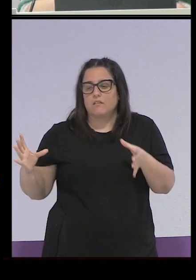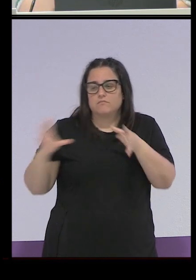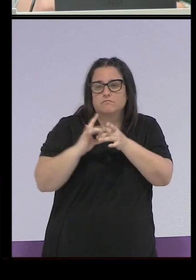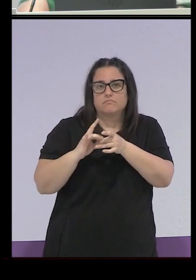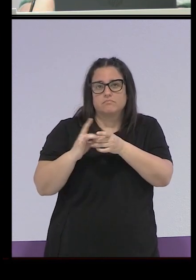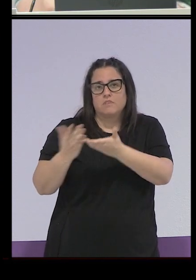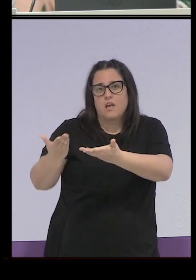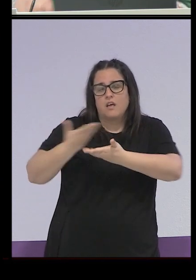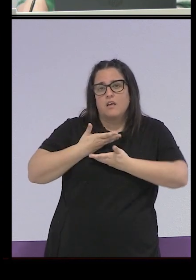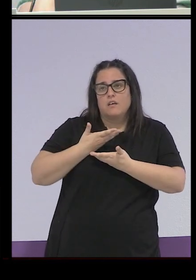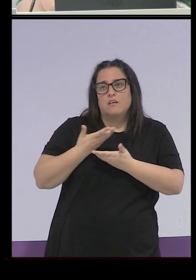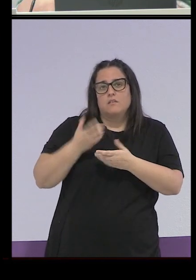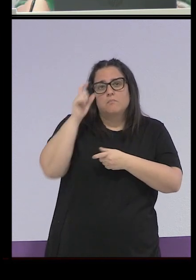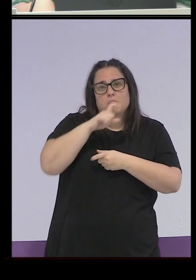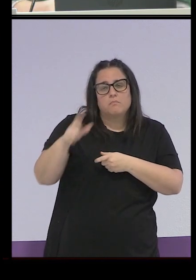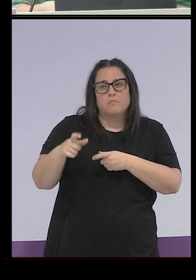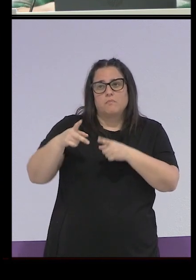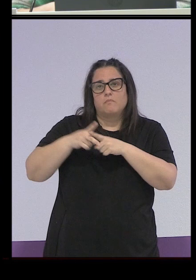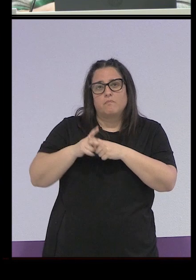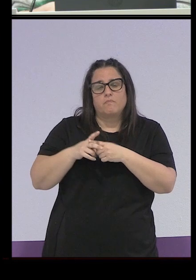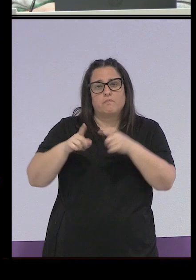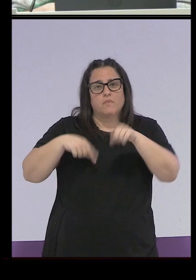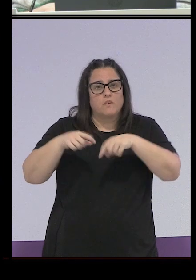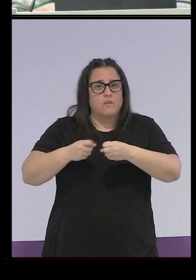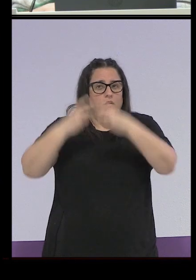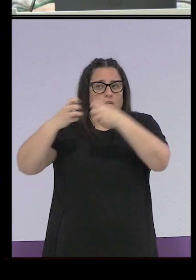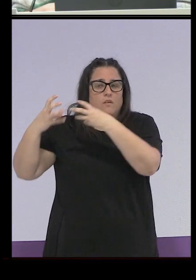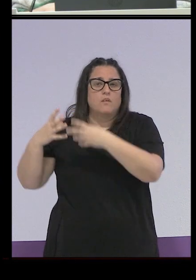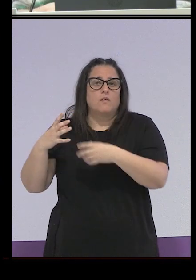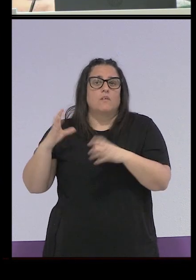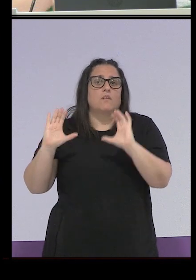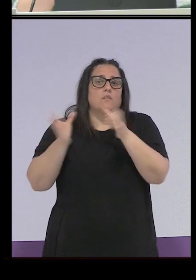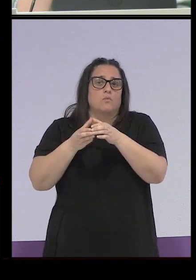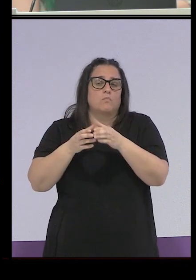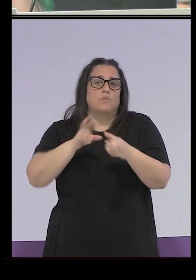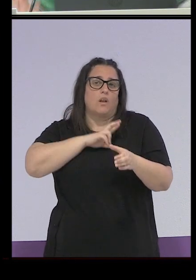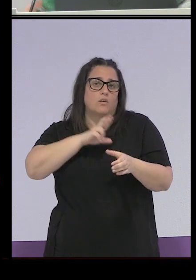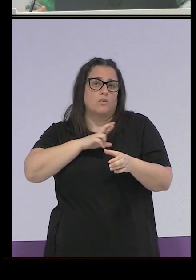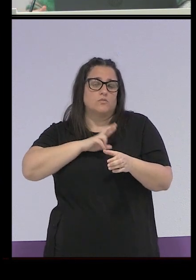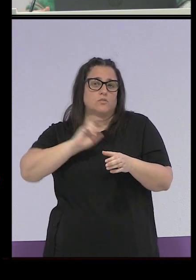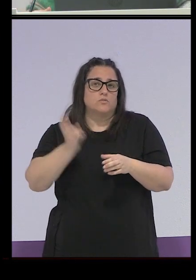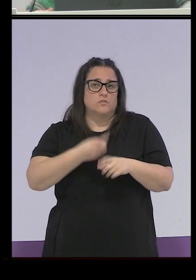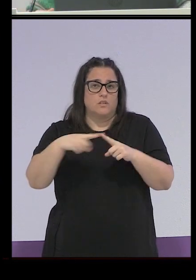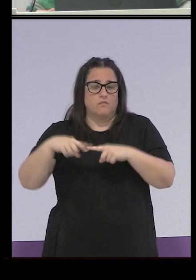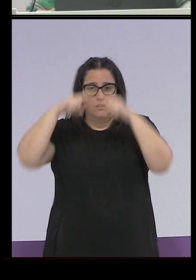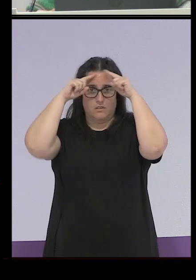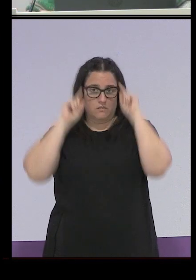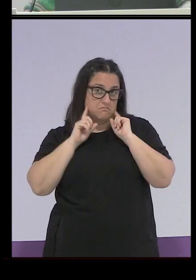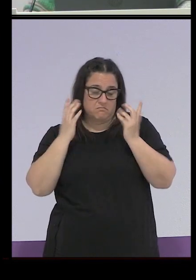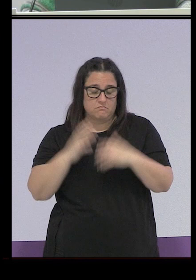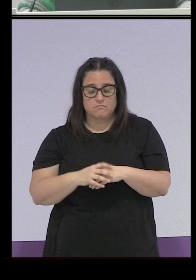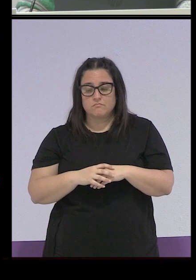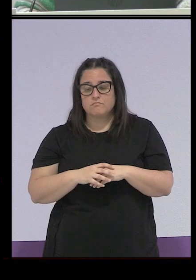el personal, la infraestructura y los recursos de diferentes órdenes religiosas. Hay una lista de órdenes religiosas que